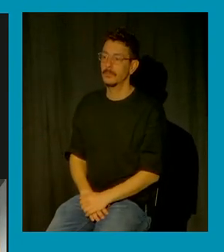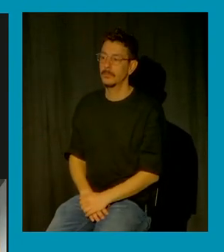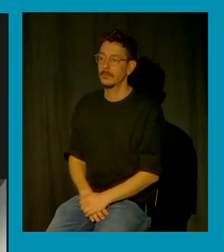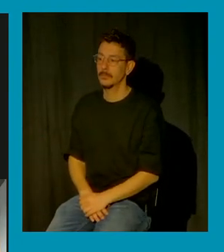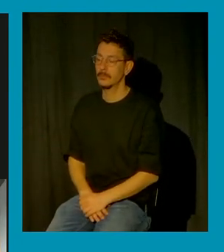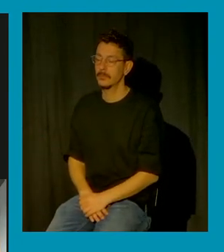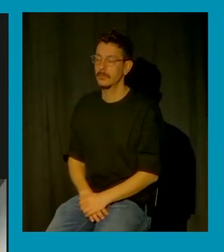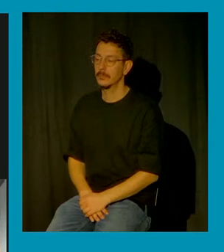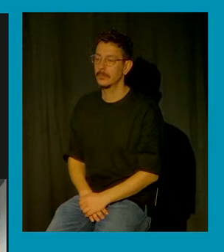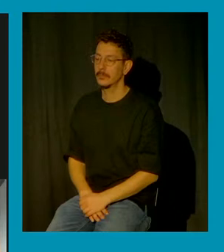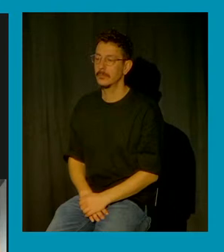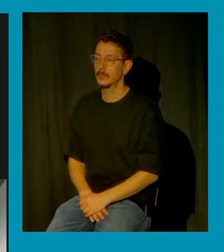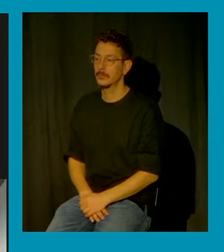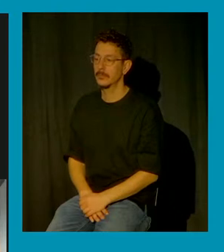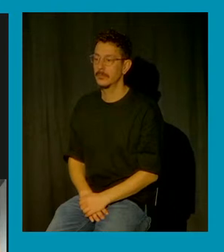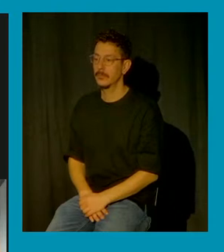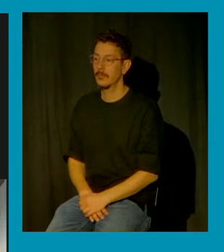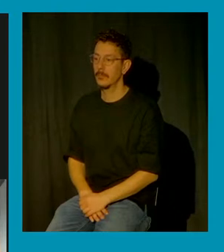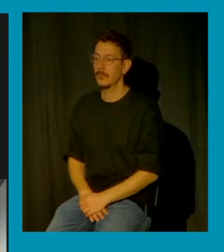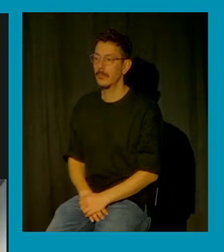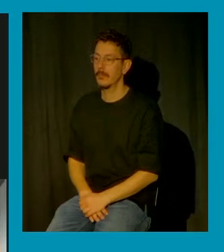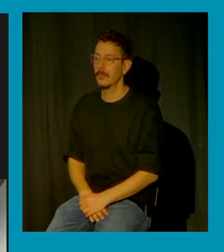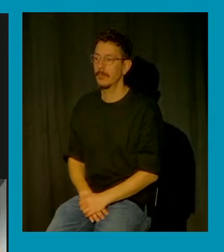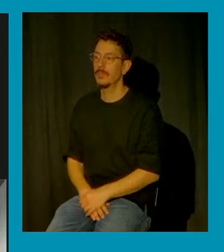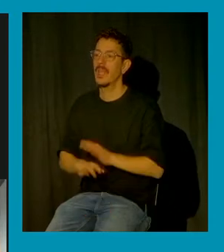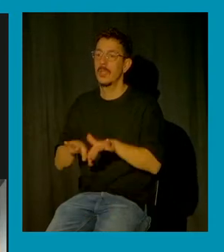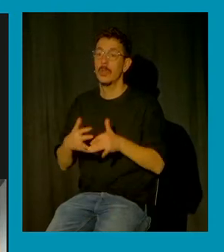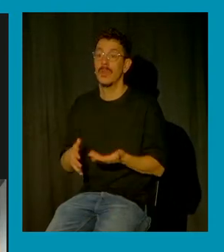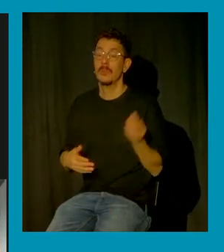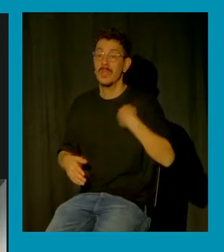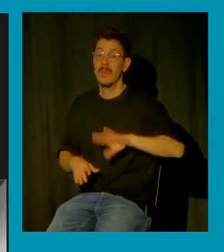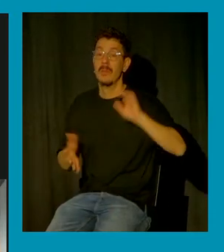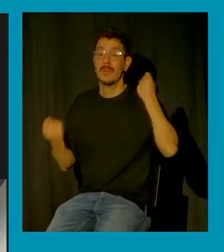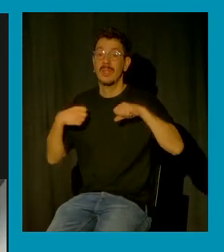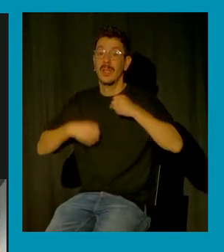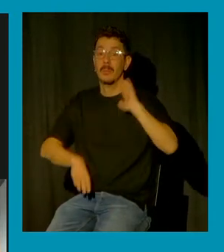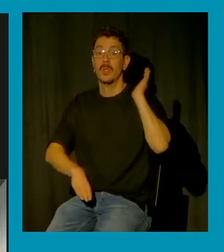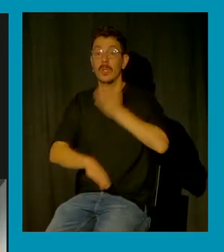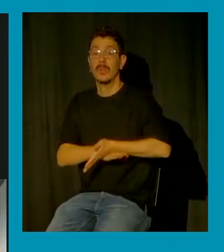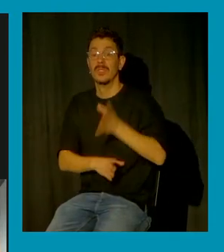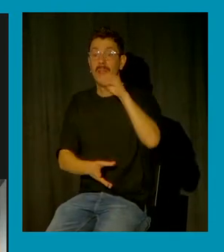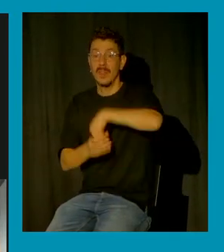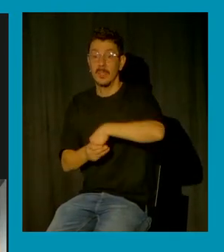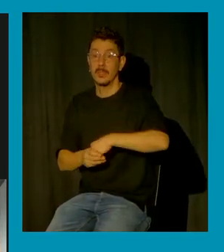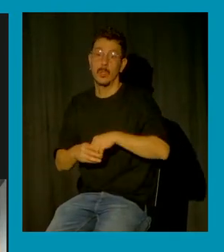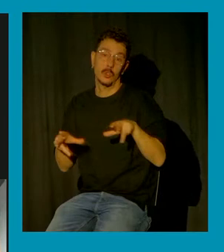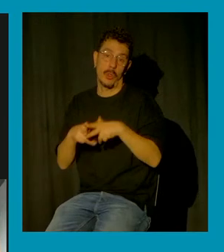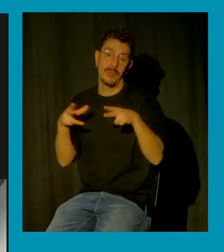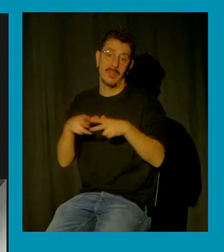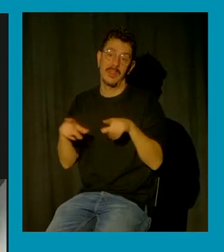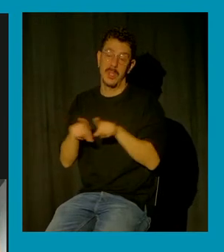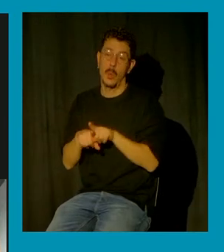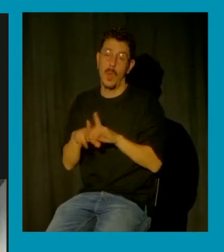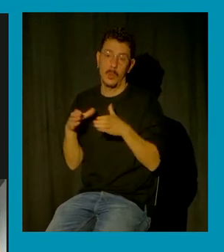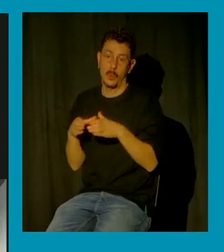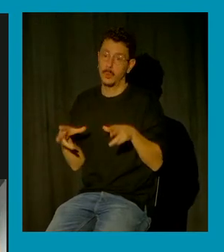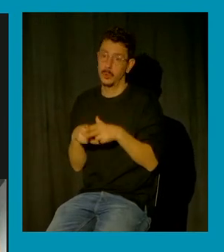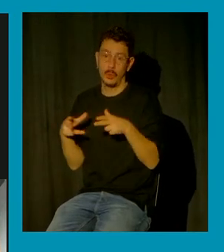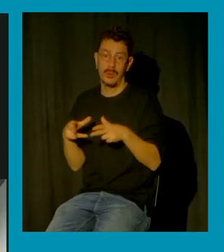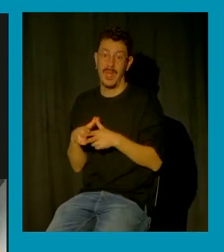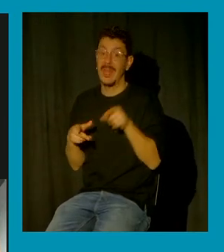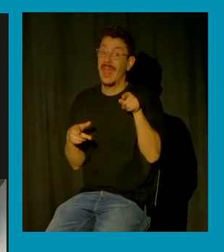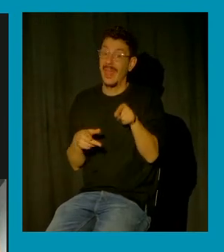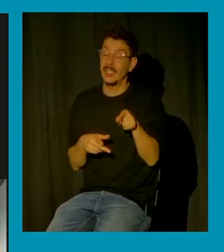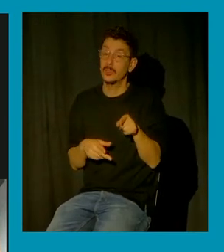prácticas habituales como conjunto social ¿no? este vigilar y castigar encuentra sus principios fundacionales